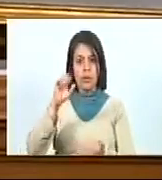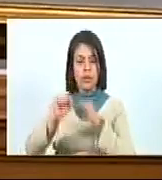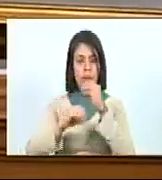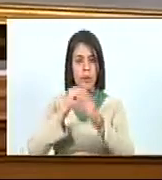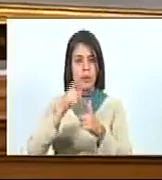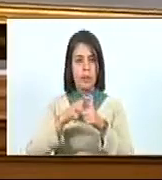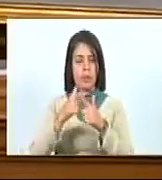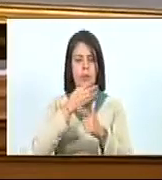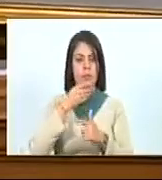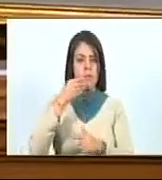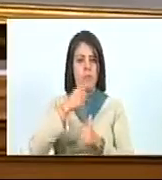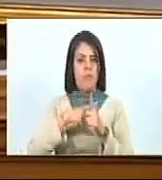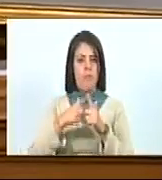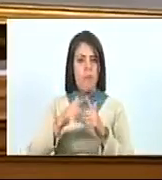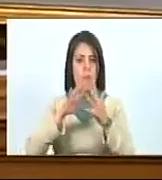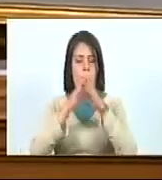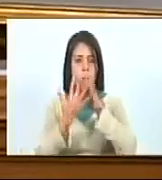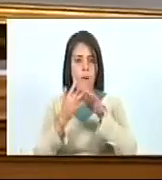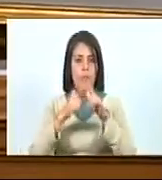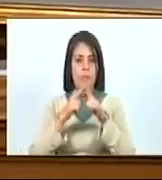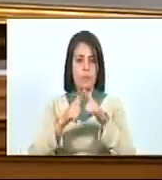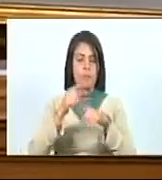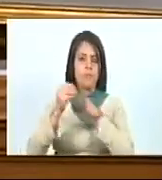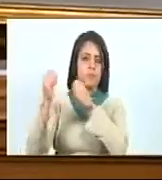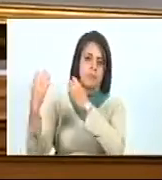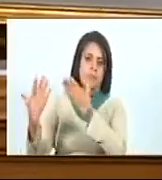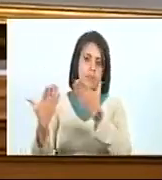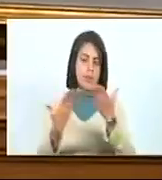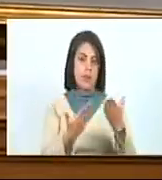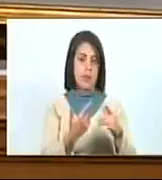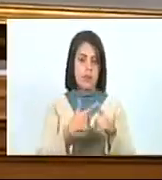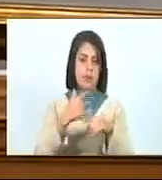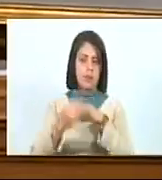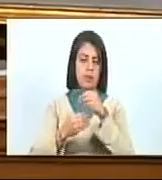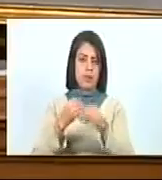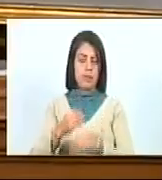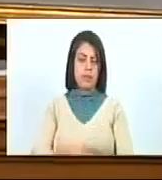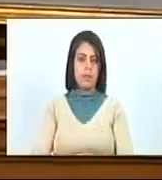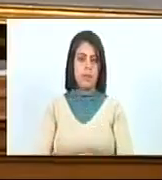Social de Jóvenes del Barrio. Bienvenidos, bienvenidas, invitados especiales.